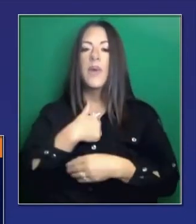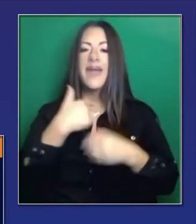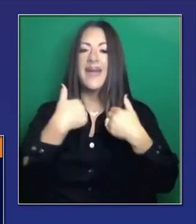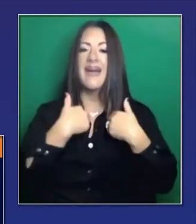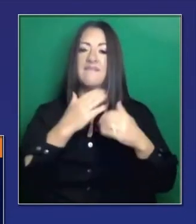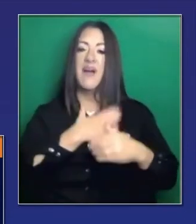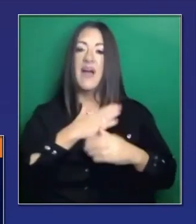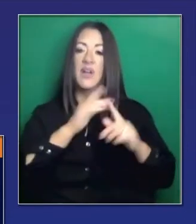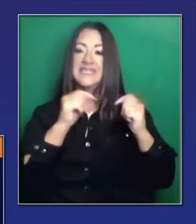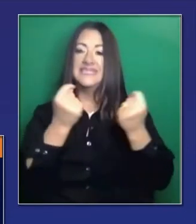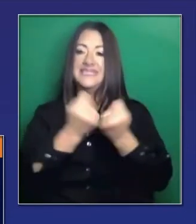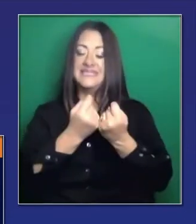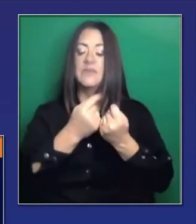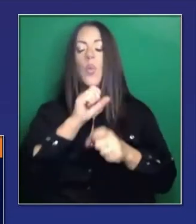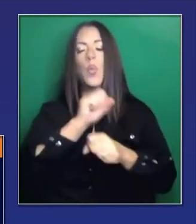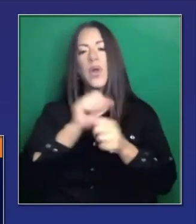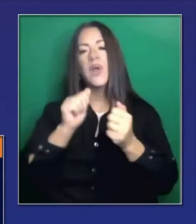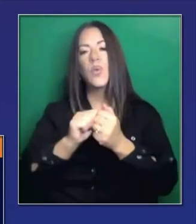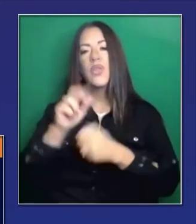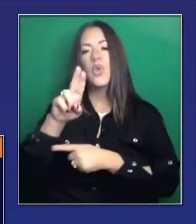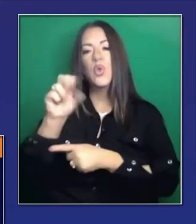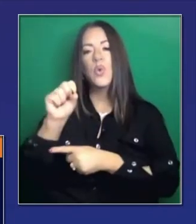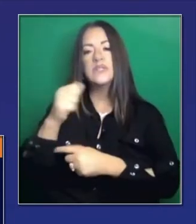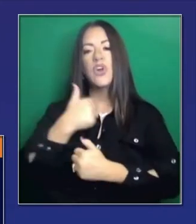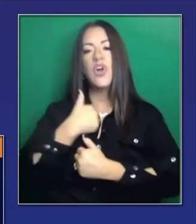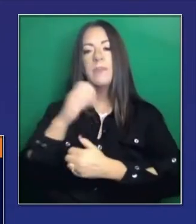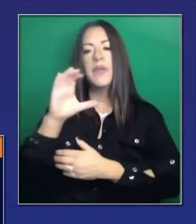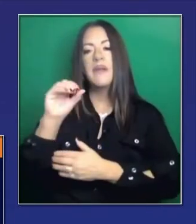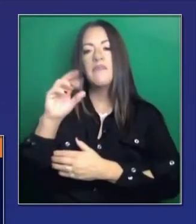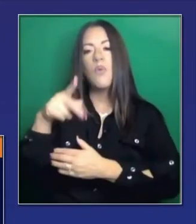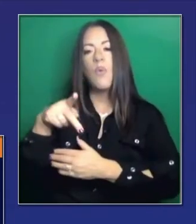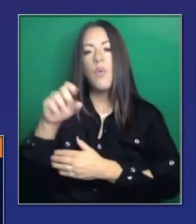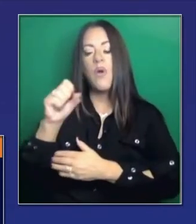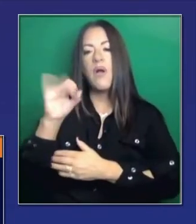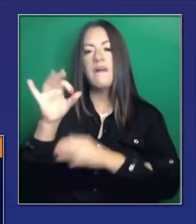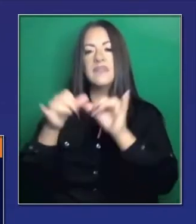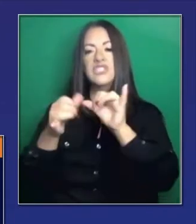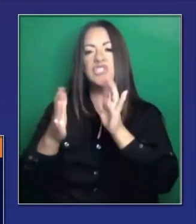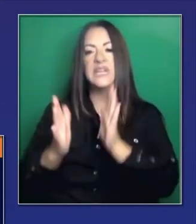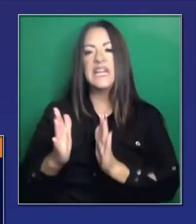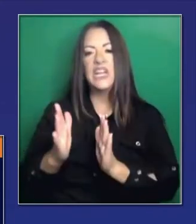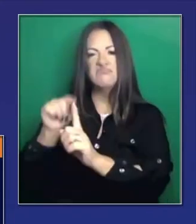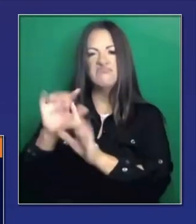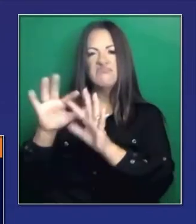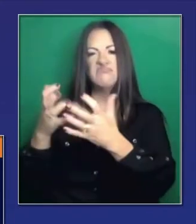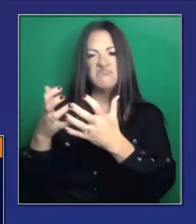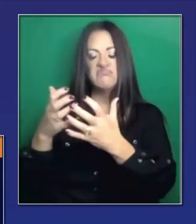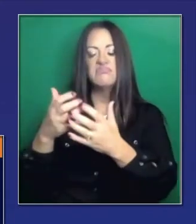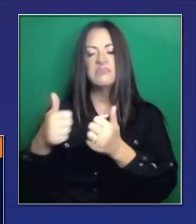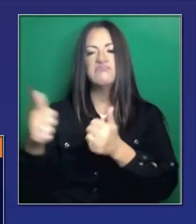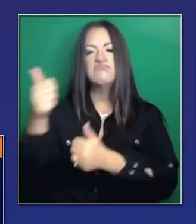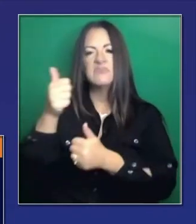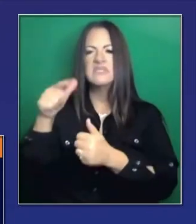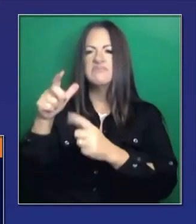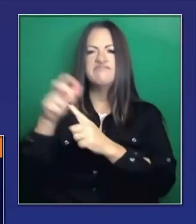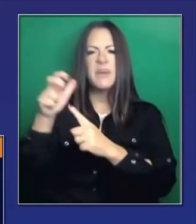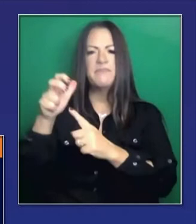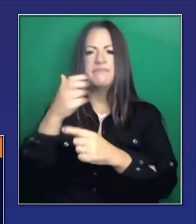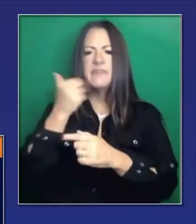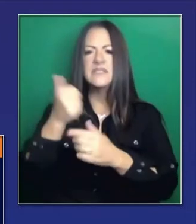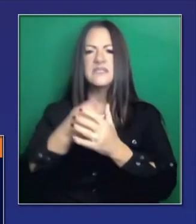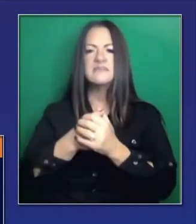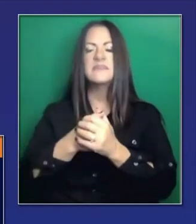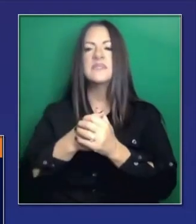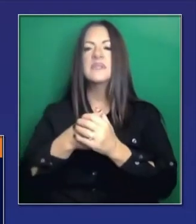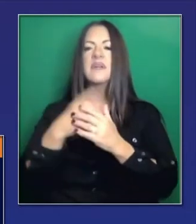ingenieros del ejército de Estados Unidos. Los mejores de los mejores. Han estado con nosotros desde el inicio de la pandemia. Son parte de